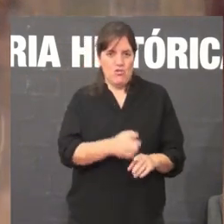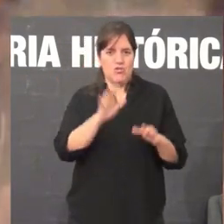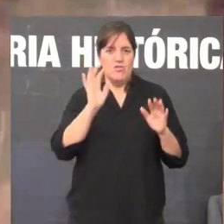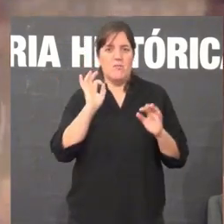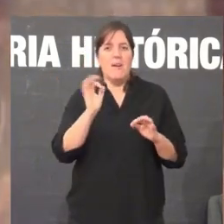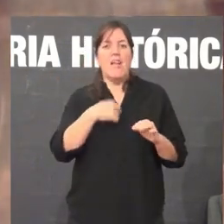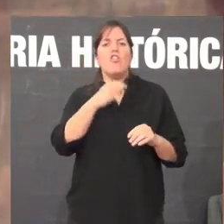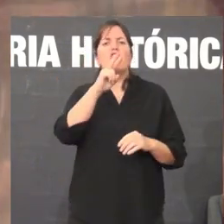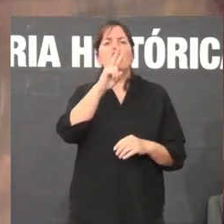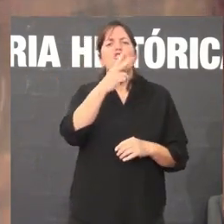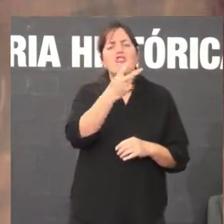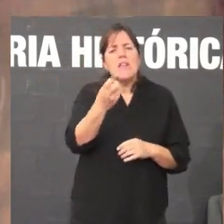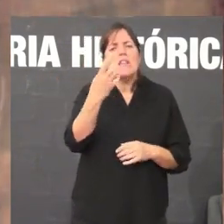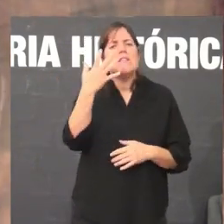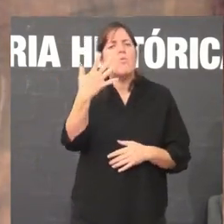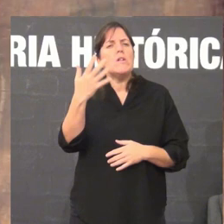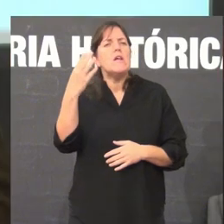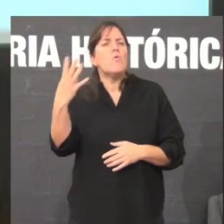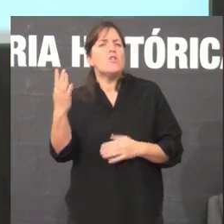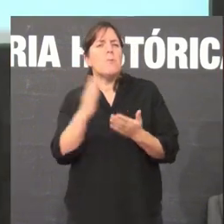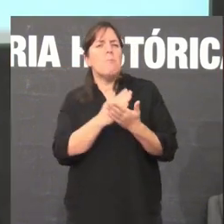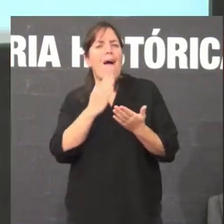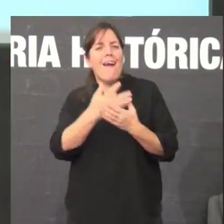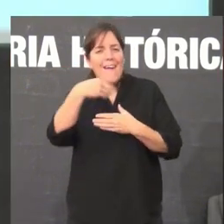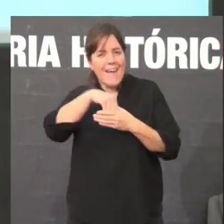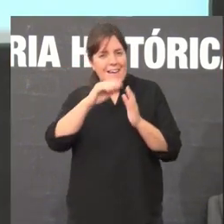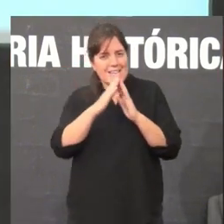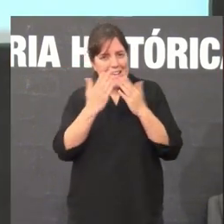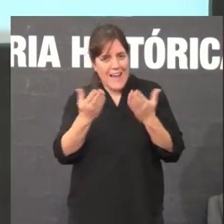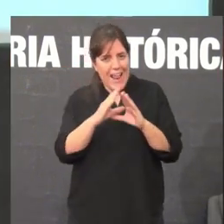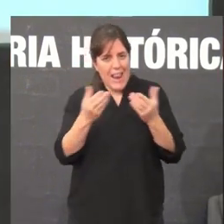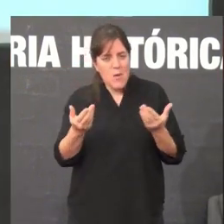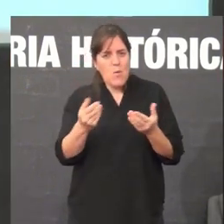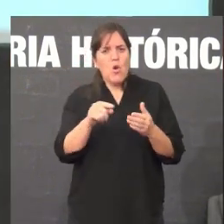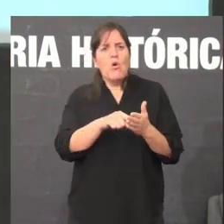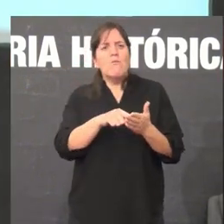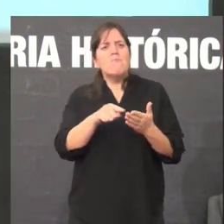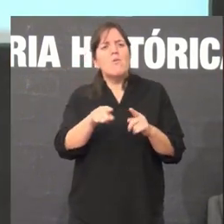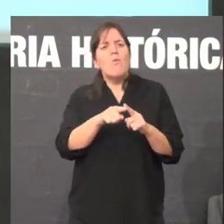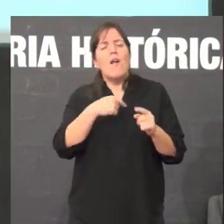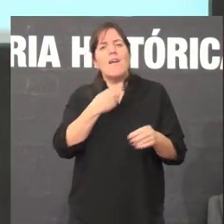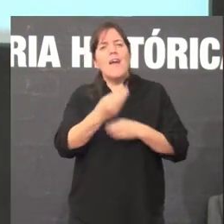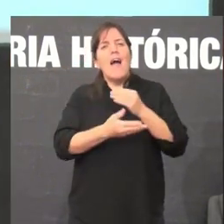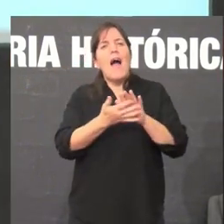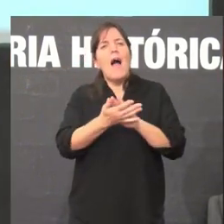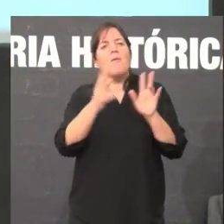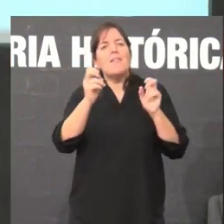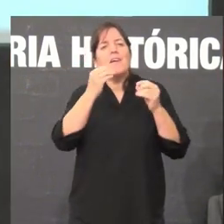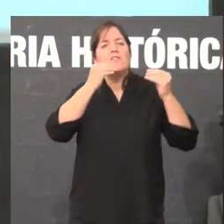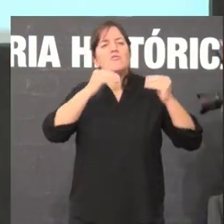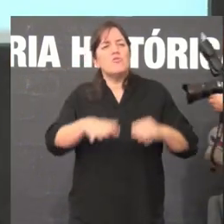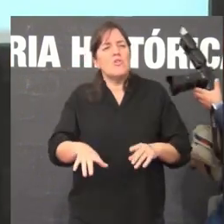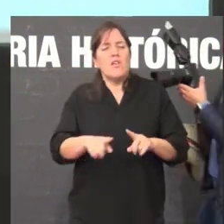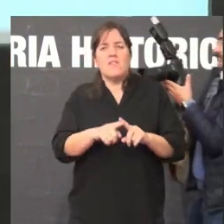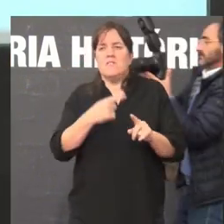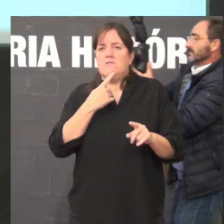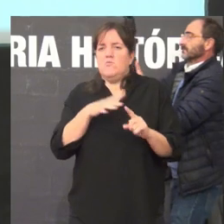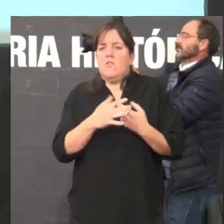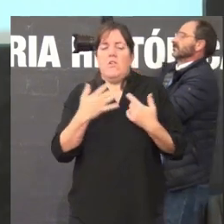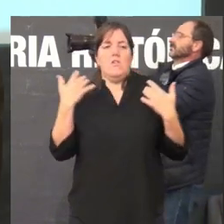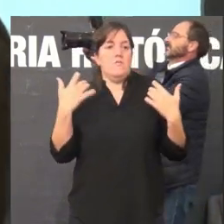254 páxinas que contan, efectivamente, todo tipo de historias e de barbaridades, mas